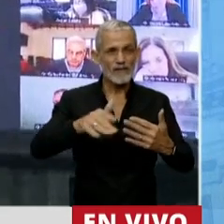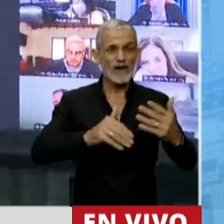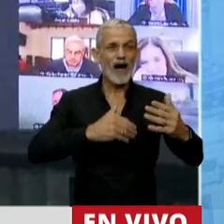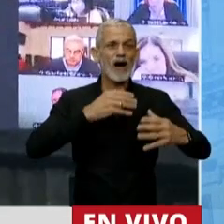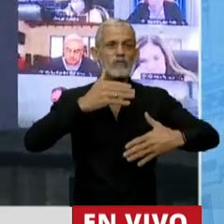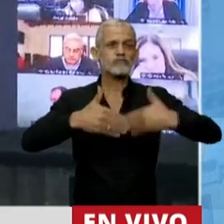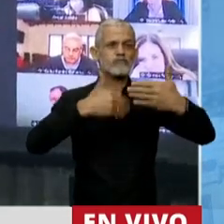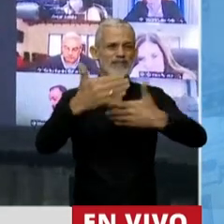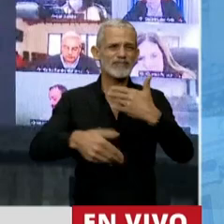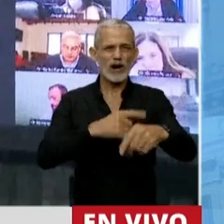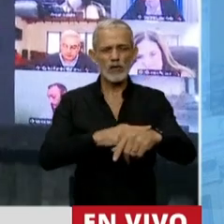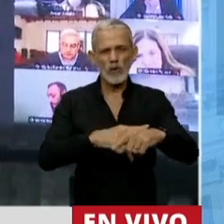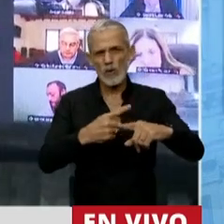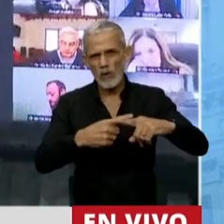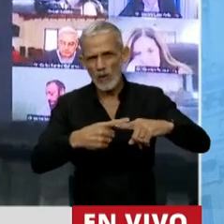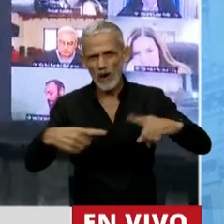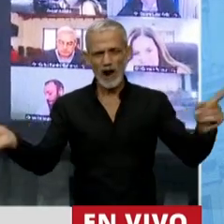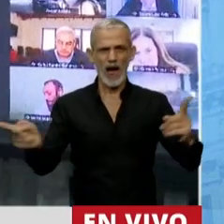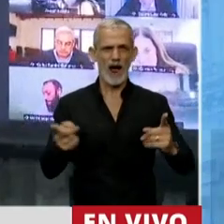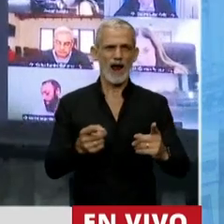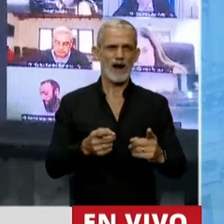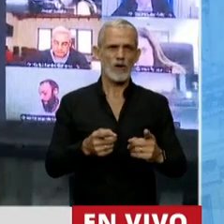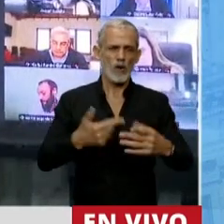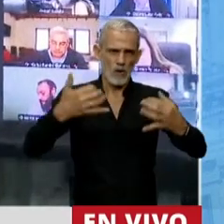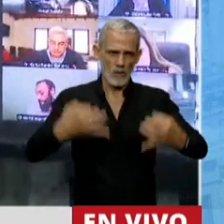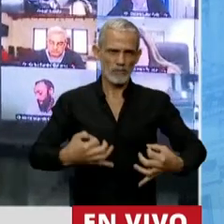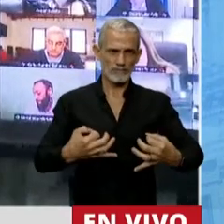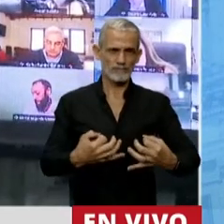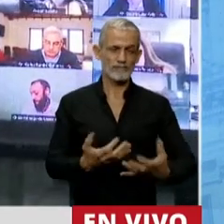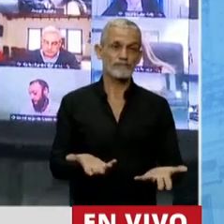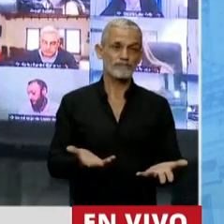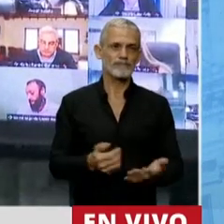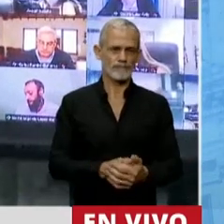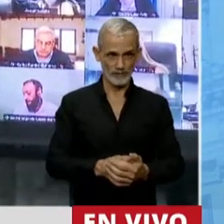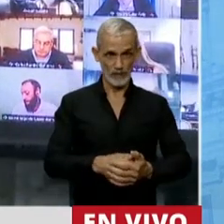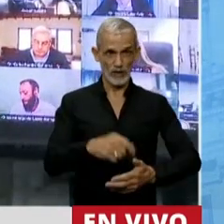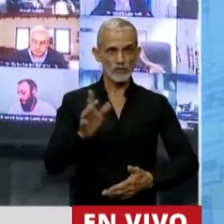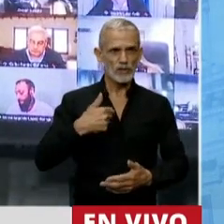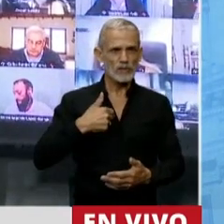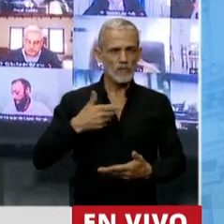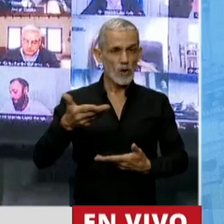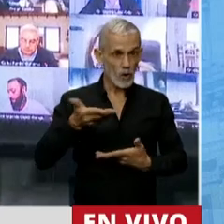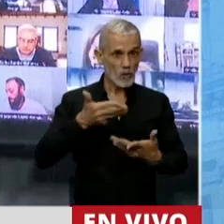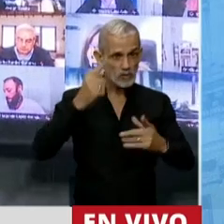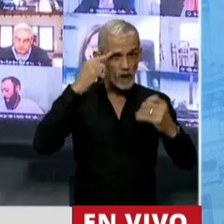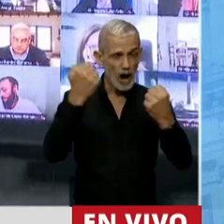sostenible mucho más serio, y es por eso que compartimos el espíritu